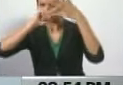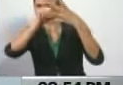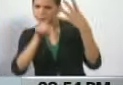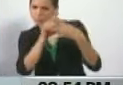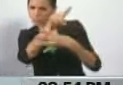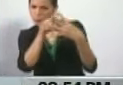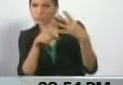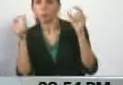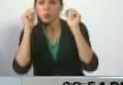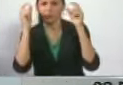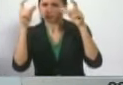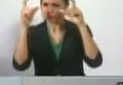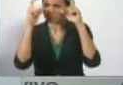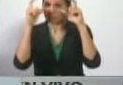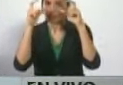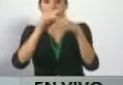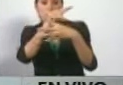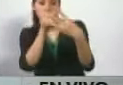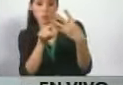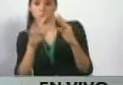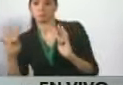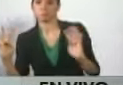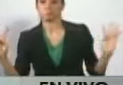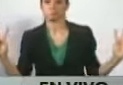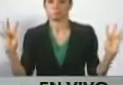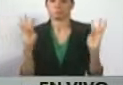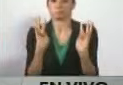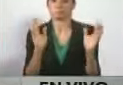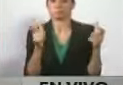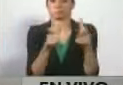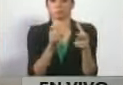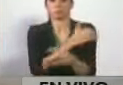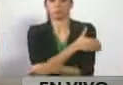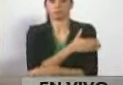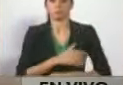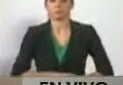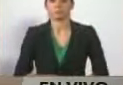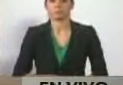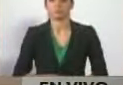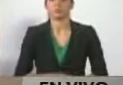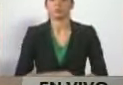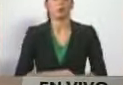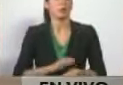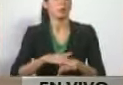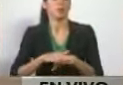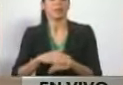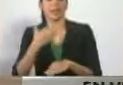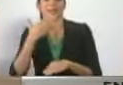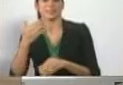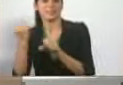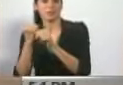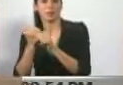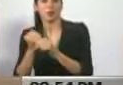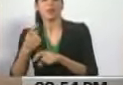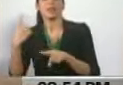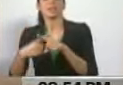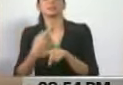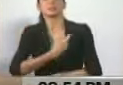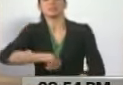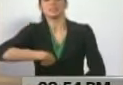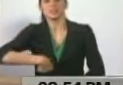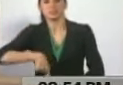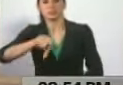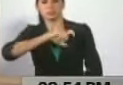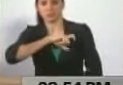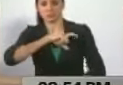Estas conversaciones surgieron producto del trabajo que hace el expresidente Rodríguez Zapatero, el secretario general Samper,